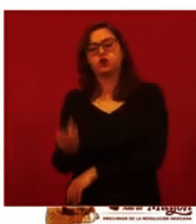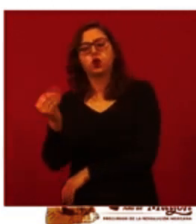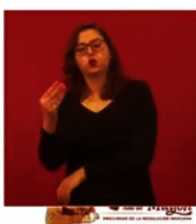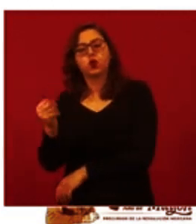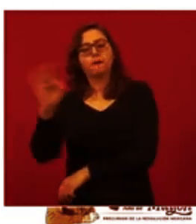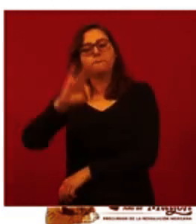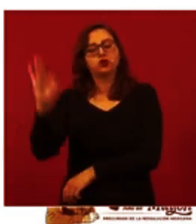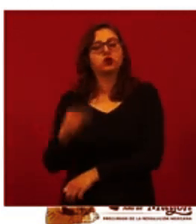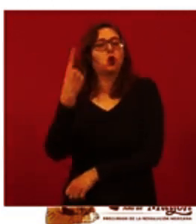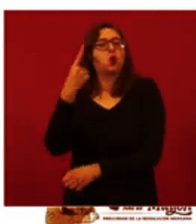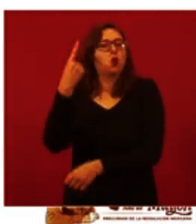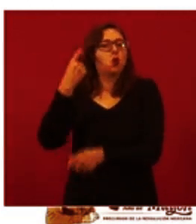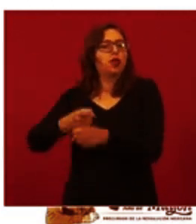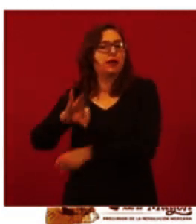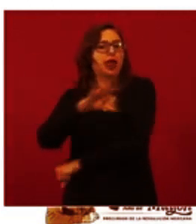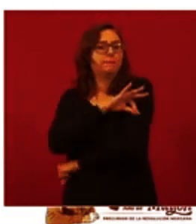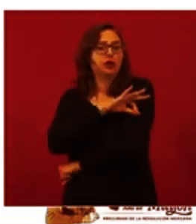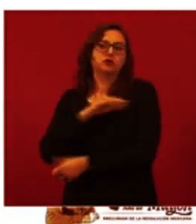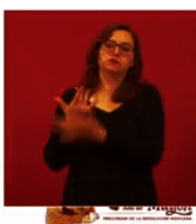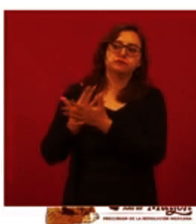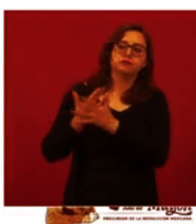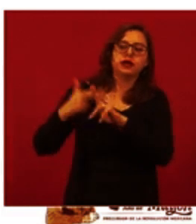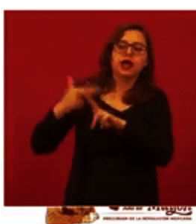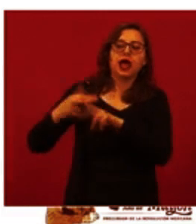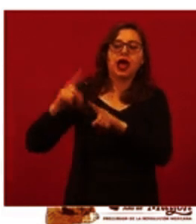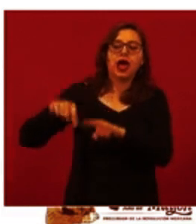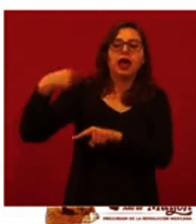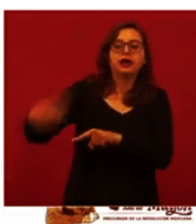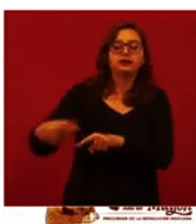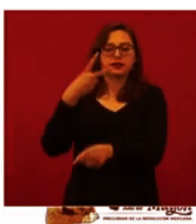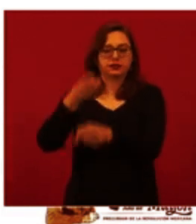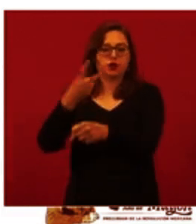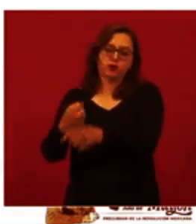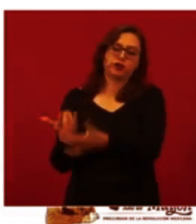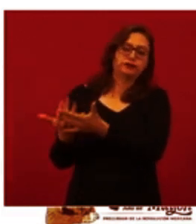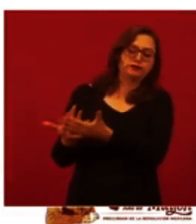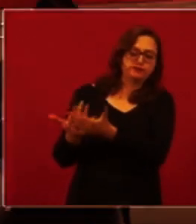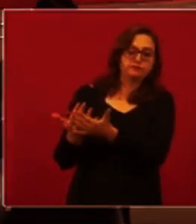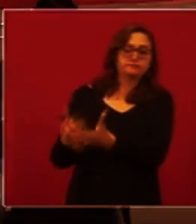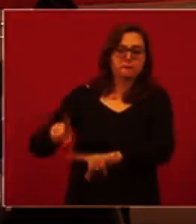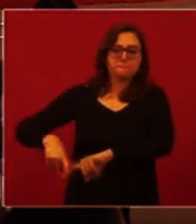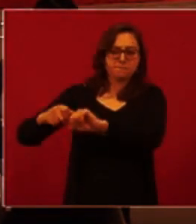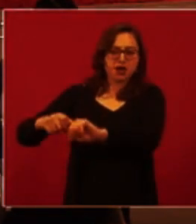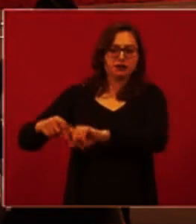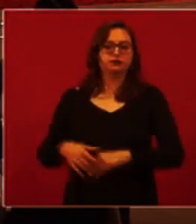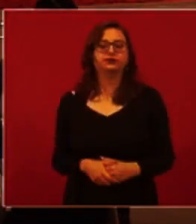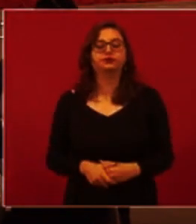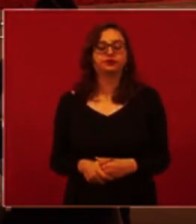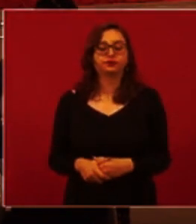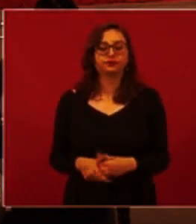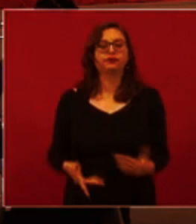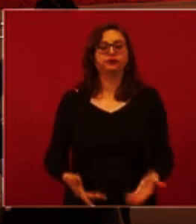periodo donde médicamente está indicado esperar para la siguiente dosis del esquema final. La